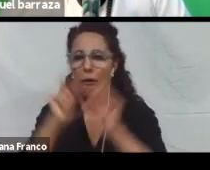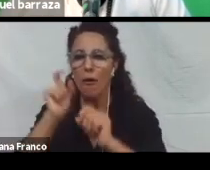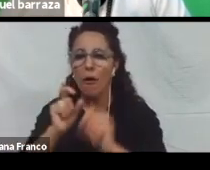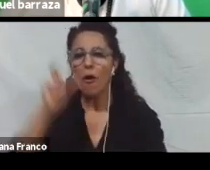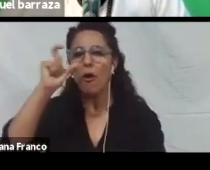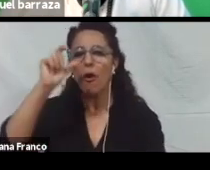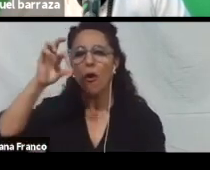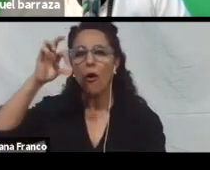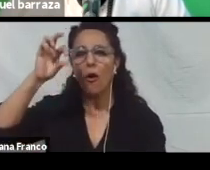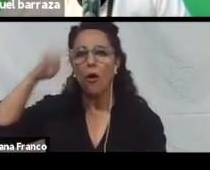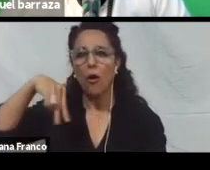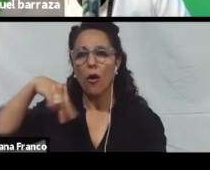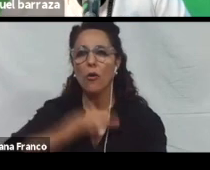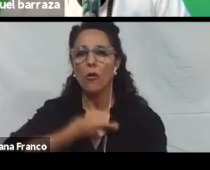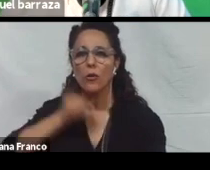provoquen epilepsia.